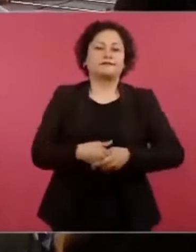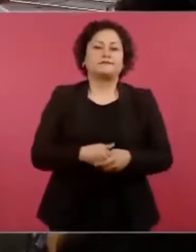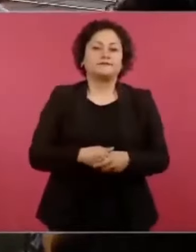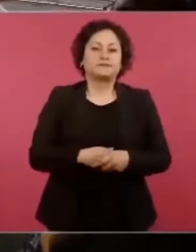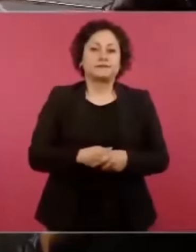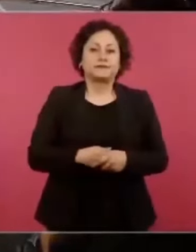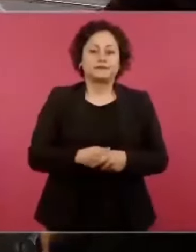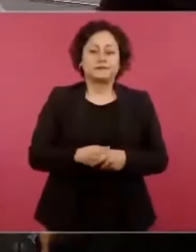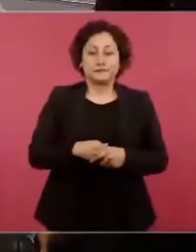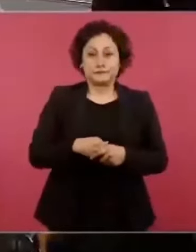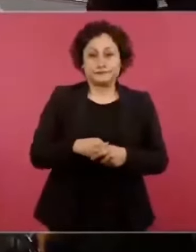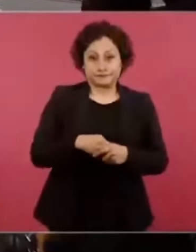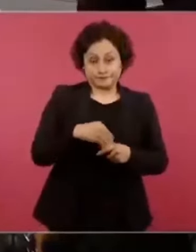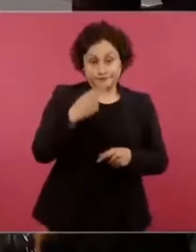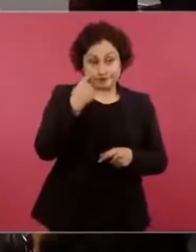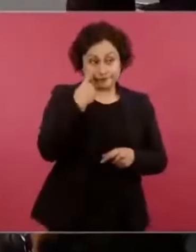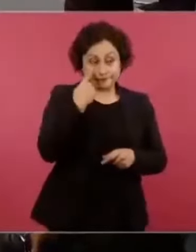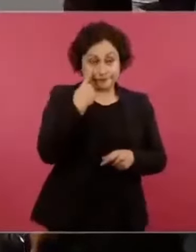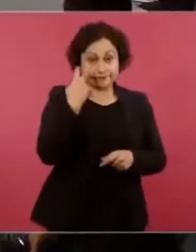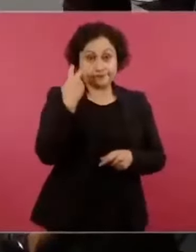Ahí está, mire, ese micrófono.